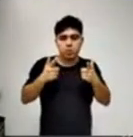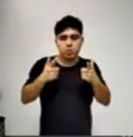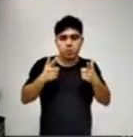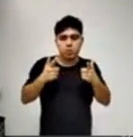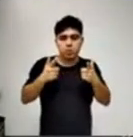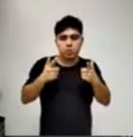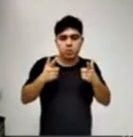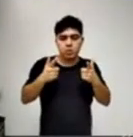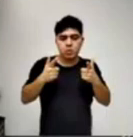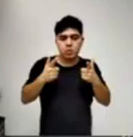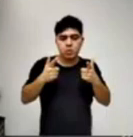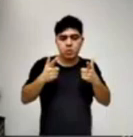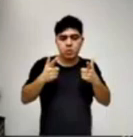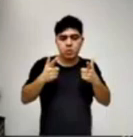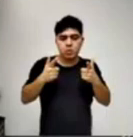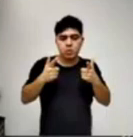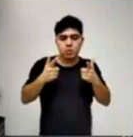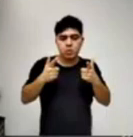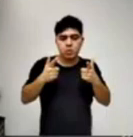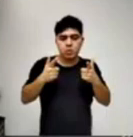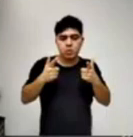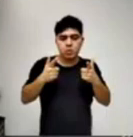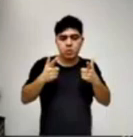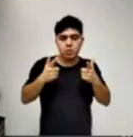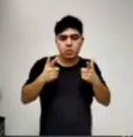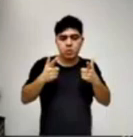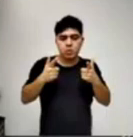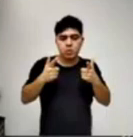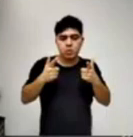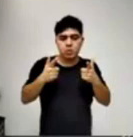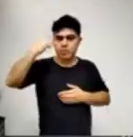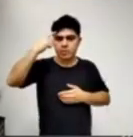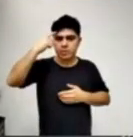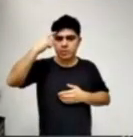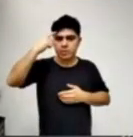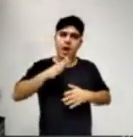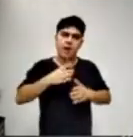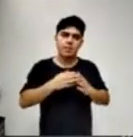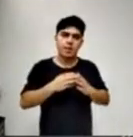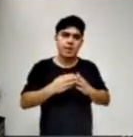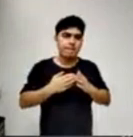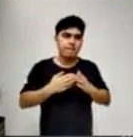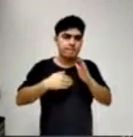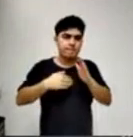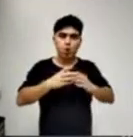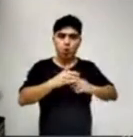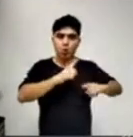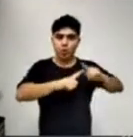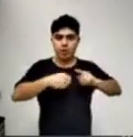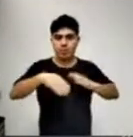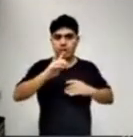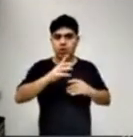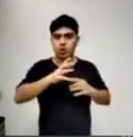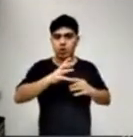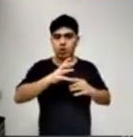Creo que tenemos que saber que más allá de las mayorías legislativas, los Consejos Deliberantes no son meras